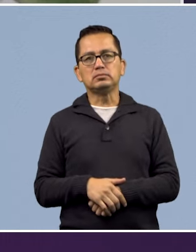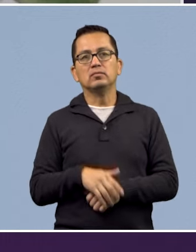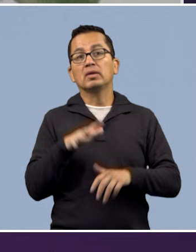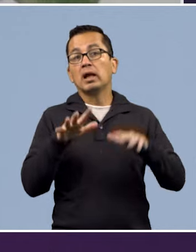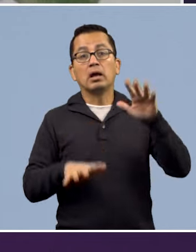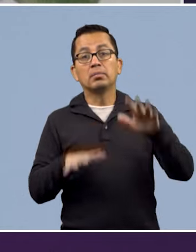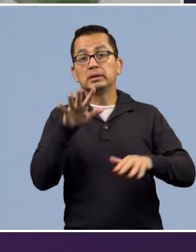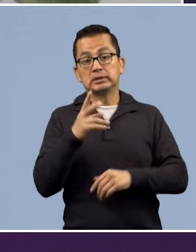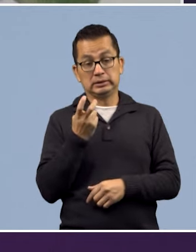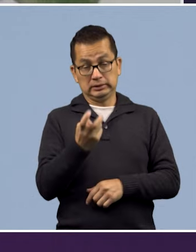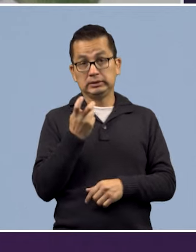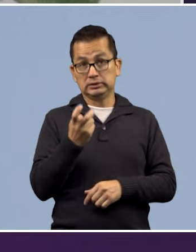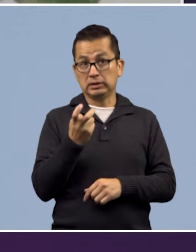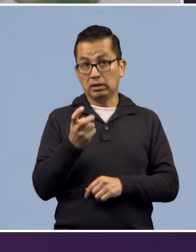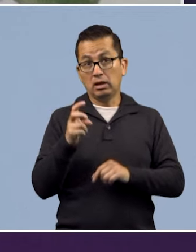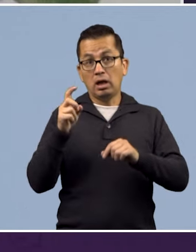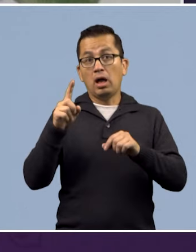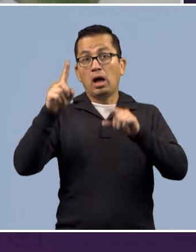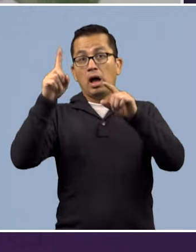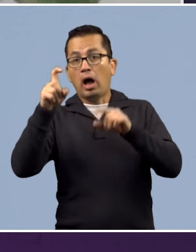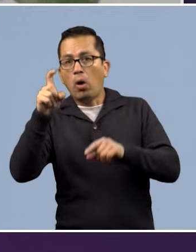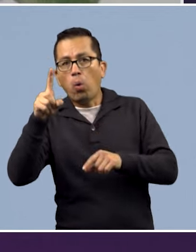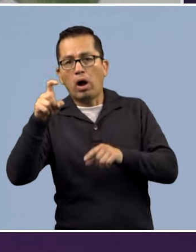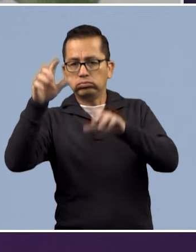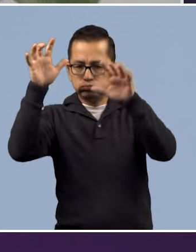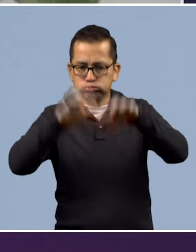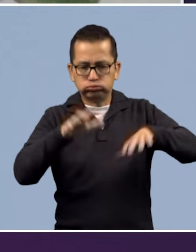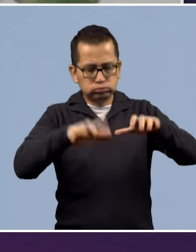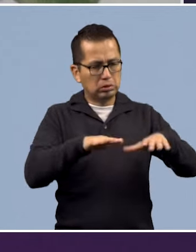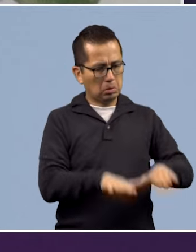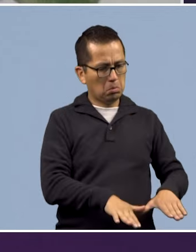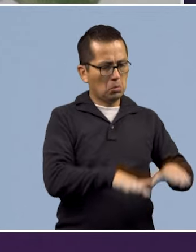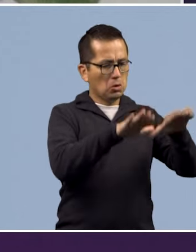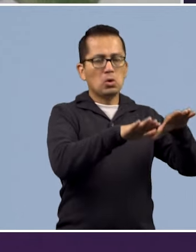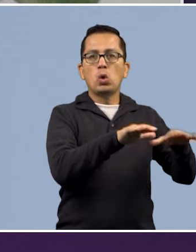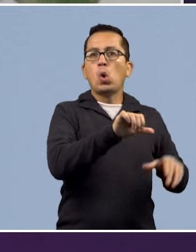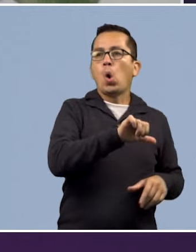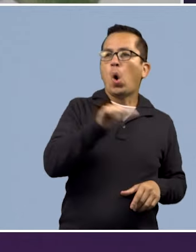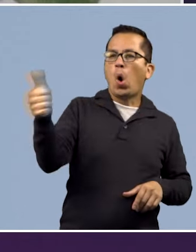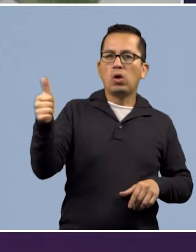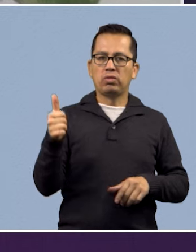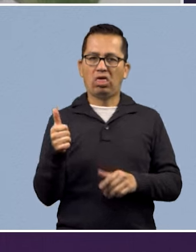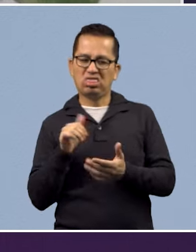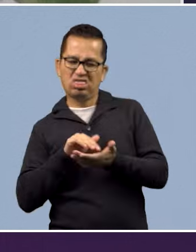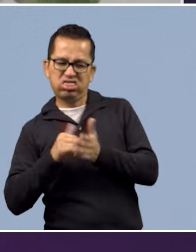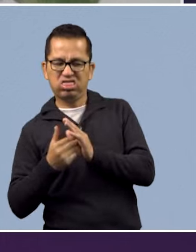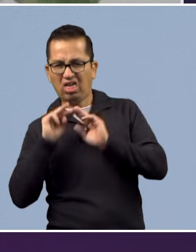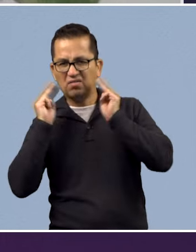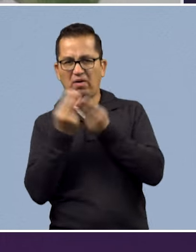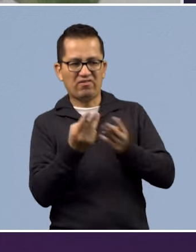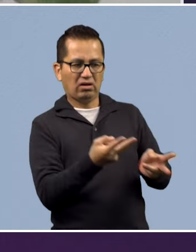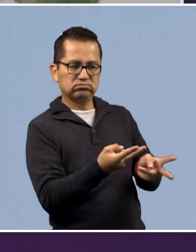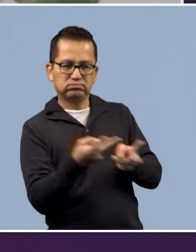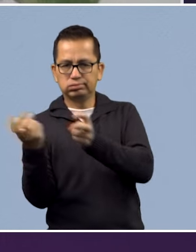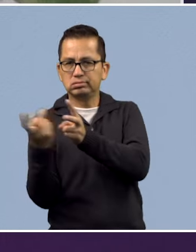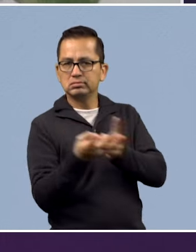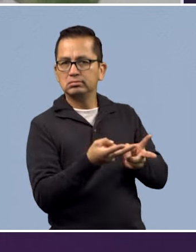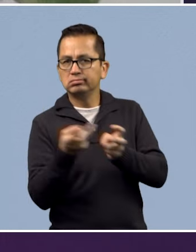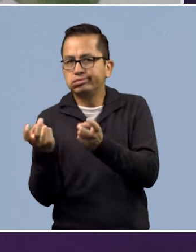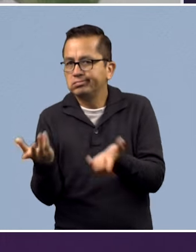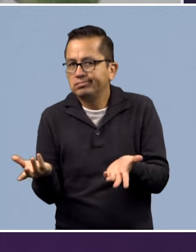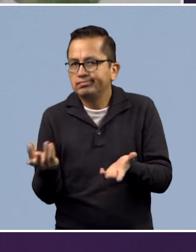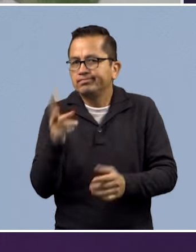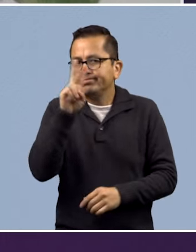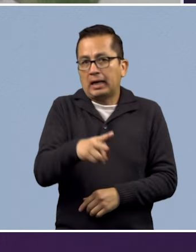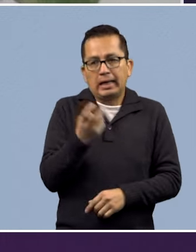luego, bueno, pues captaciones clandestinas de agua, ¿no? Entonces eso también es un problema porque el agua que pues